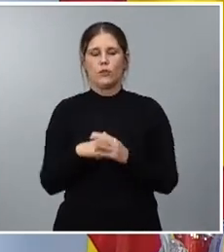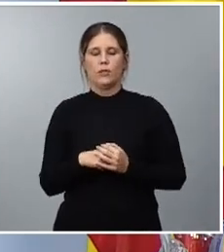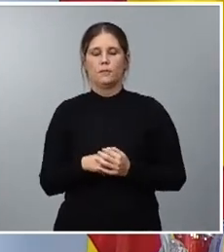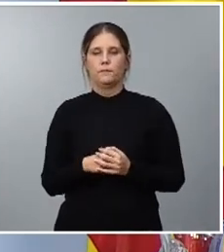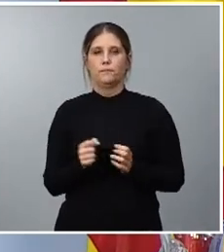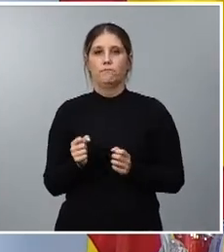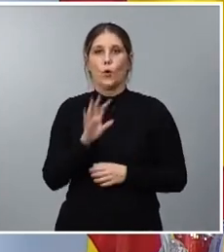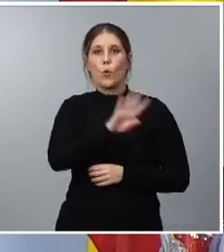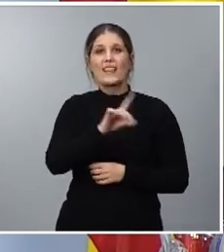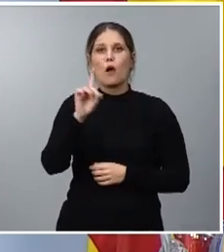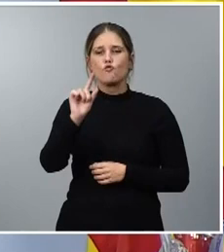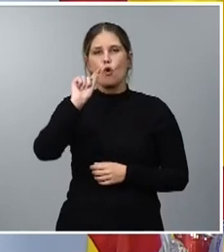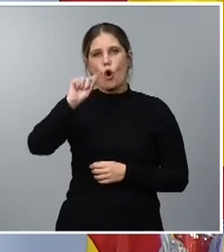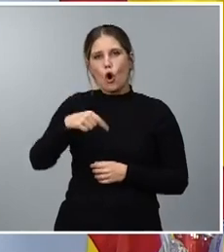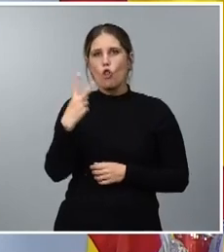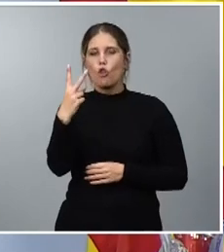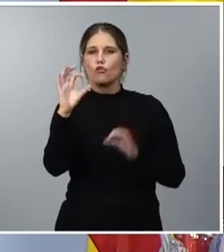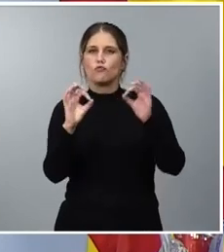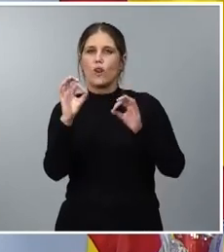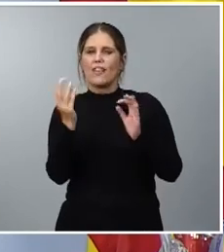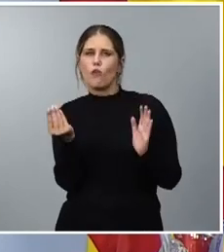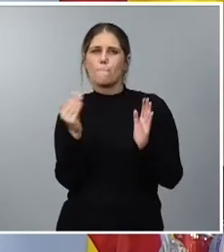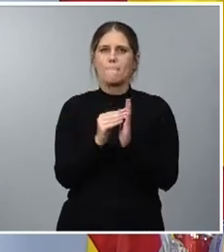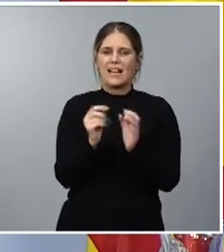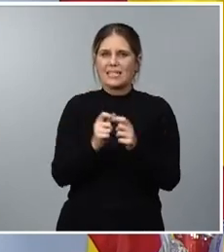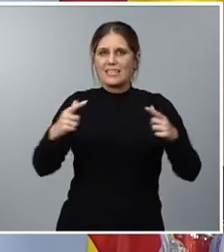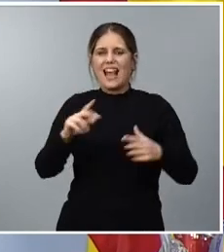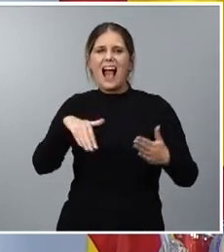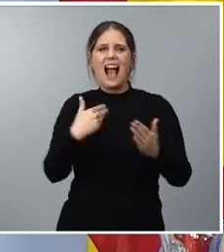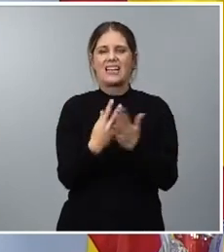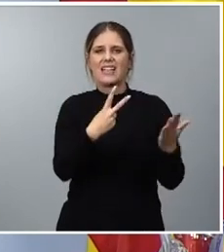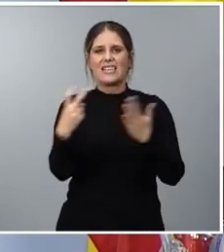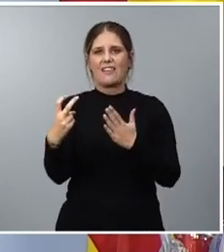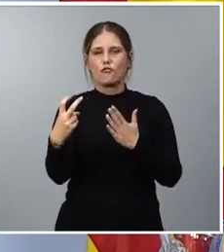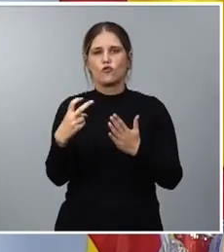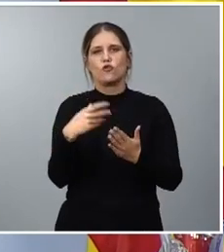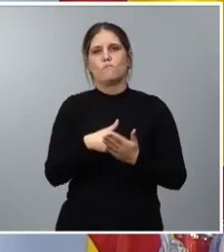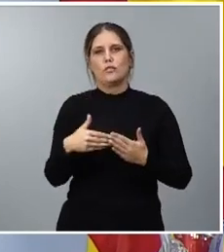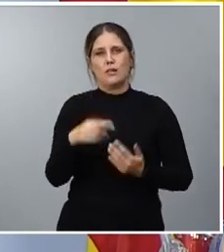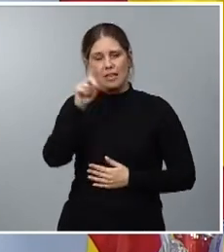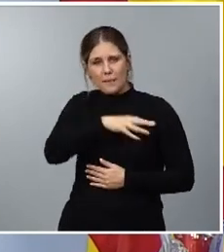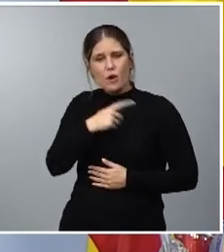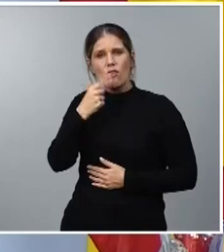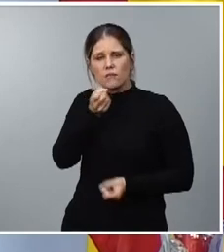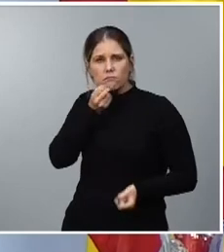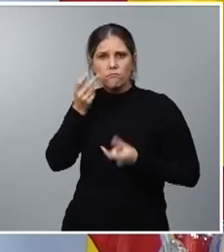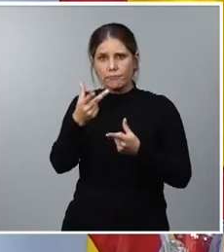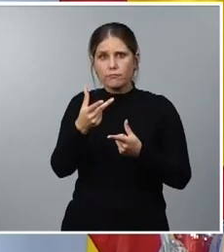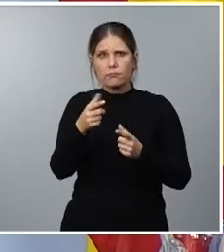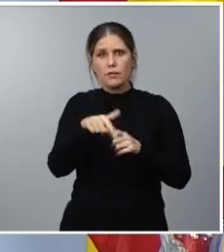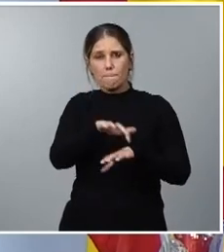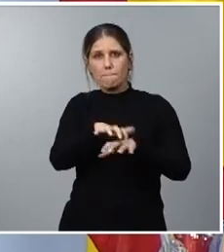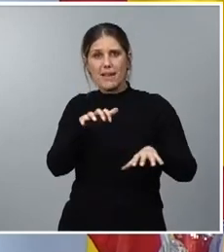un 41,2% hasta los 700 millones y quiero decir y anunciar que la mayor parte de esta